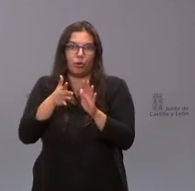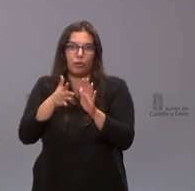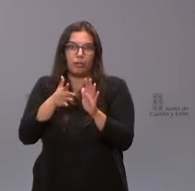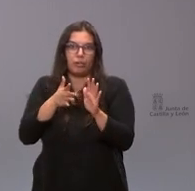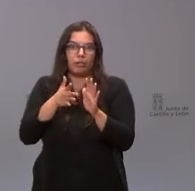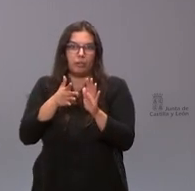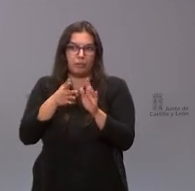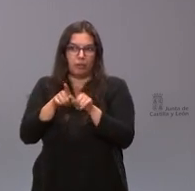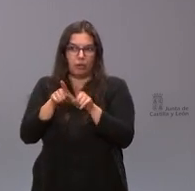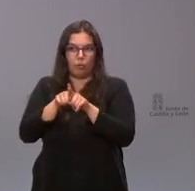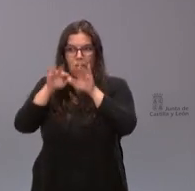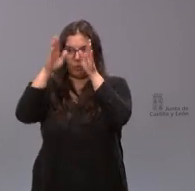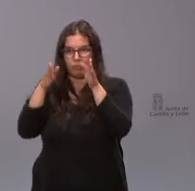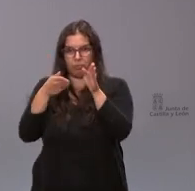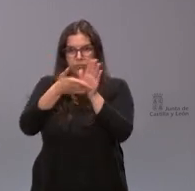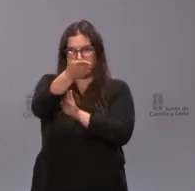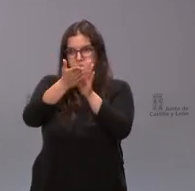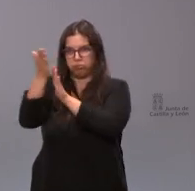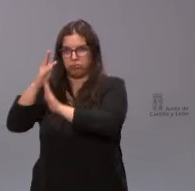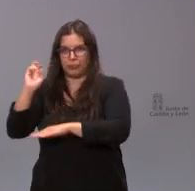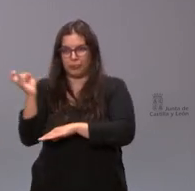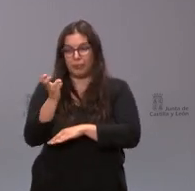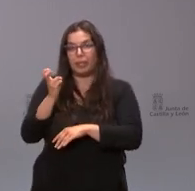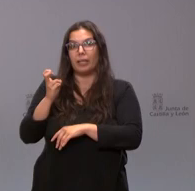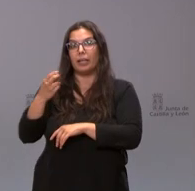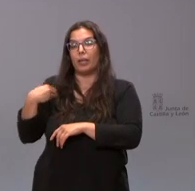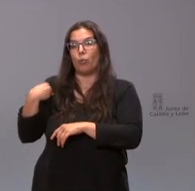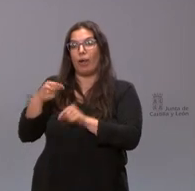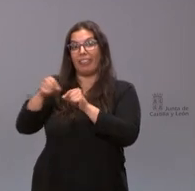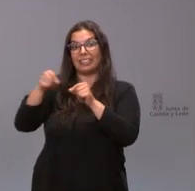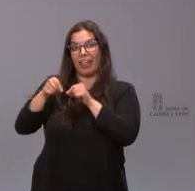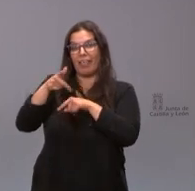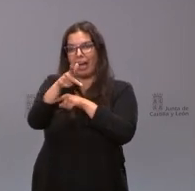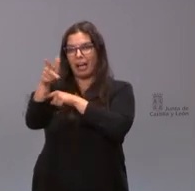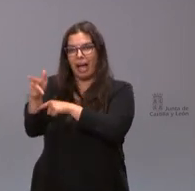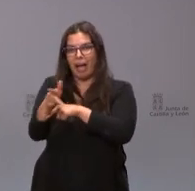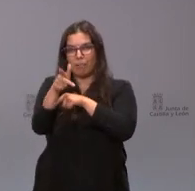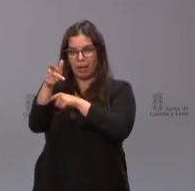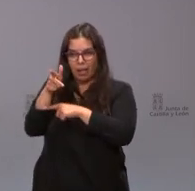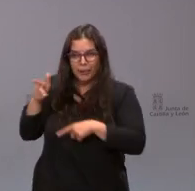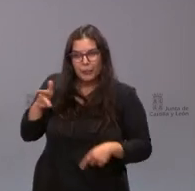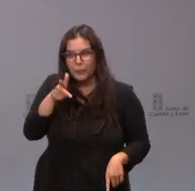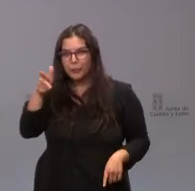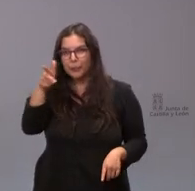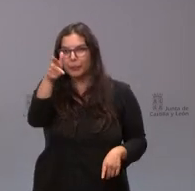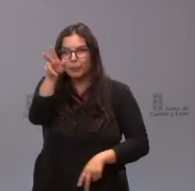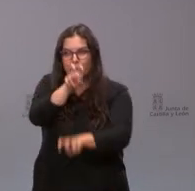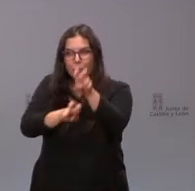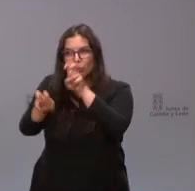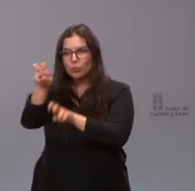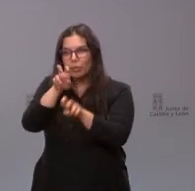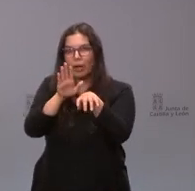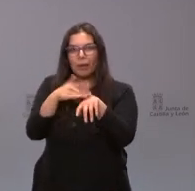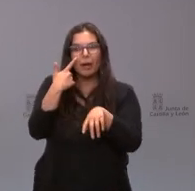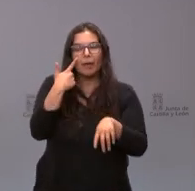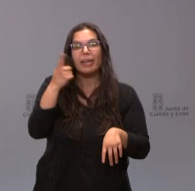diversas salidas en primer lugar se metieron algunas cámaras teledirigidas de amplia extensión con el objeto de buscar la información y también se